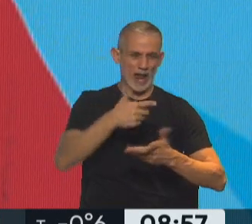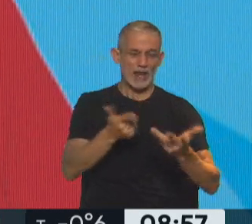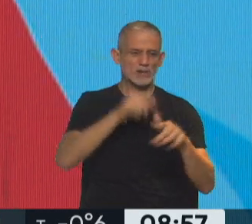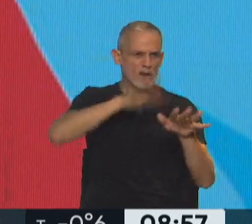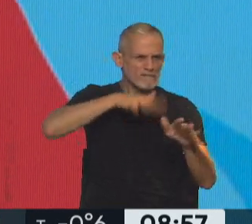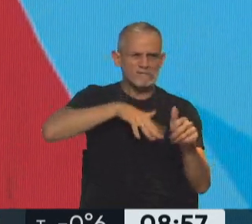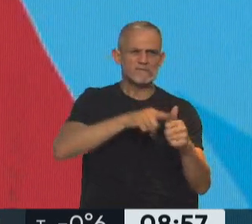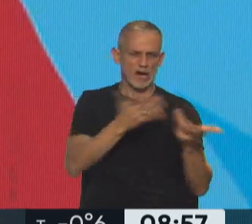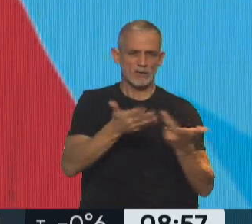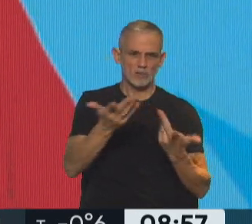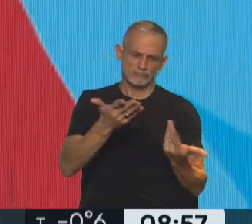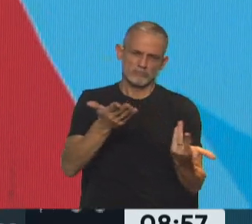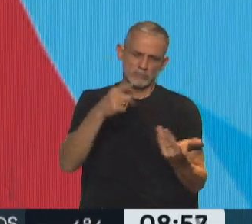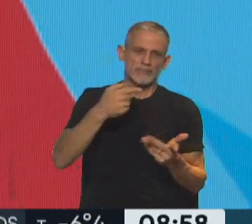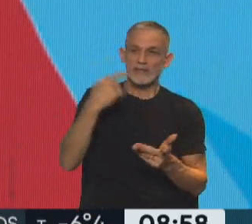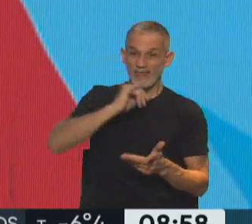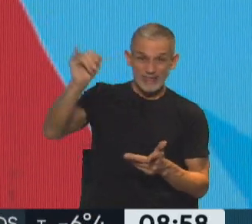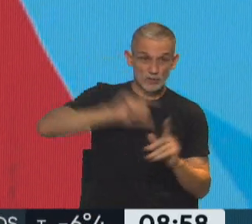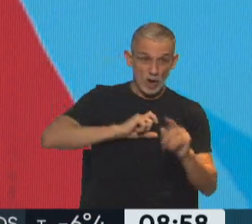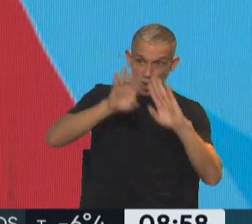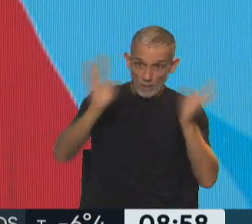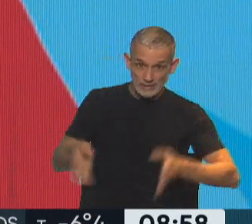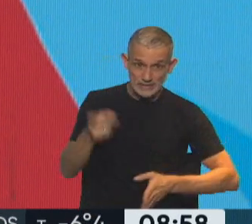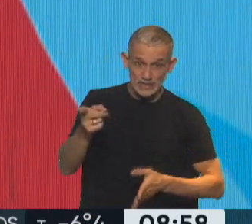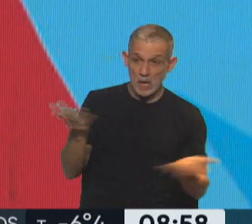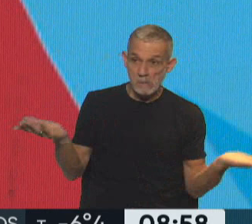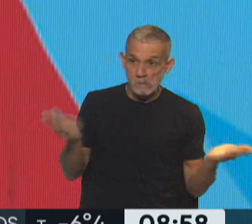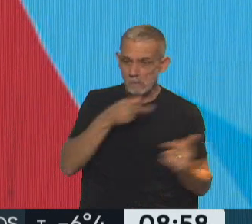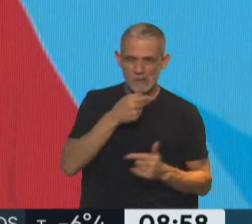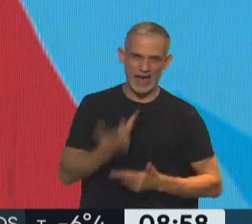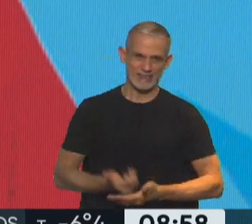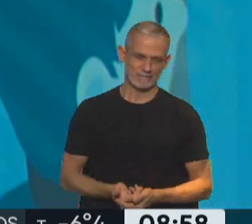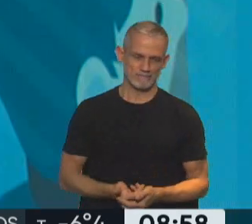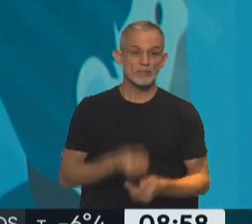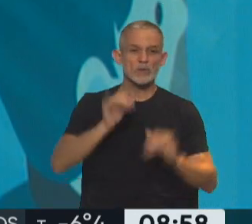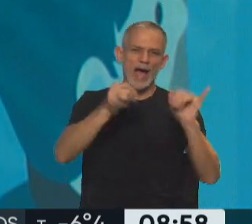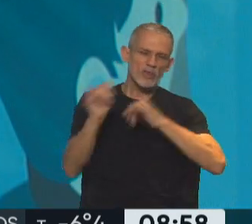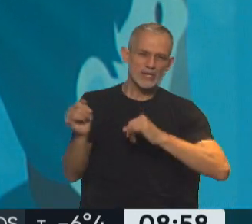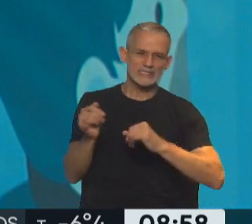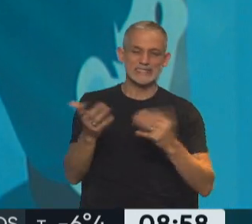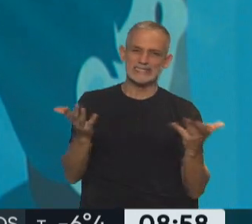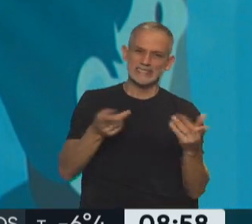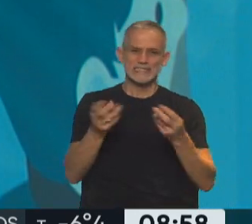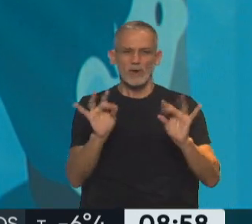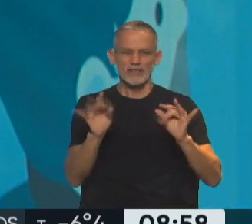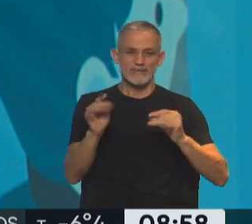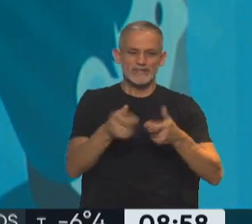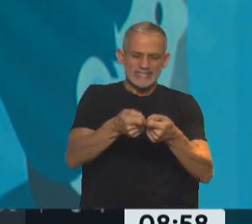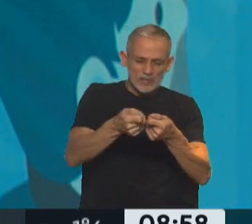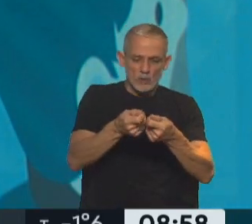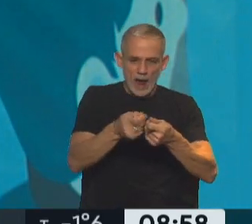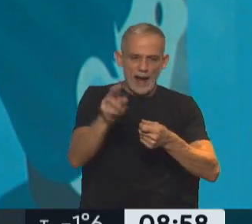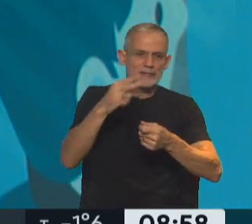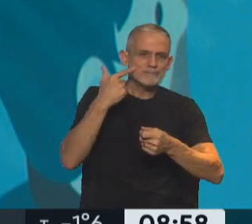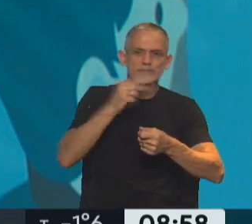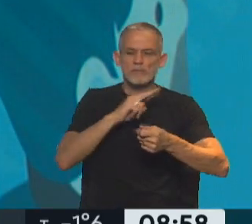hostigamiento. Y si uno va a denunciar a la comisaría, no pueden hacer nada. Bueno, a partir de la adolescencia es muy difícil manejar el teléfono de los chicos y de las